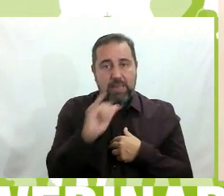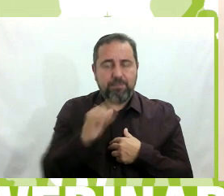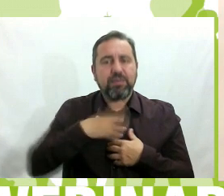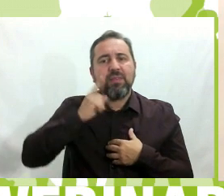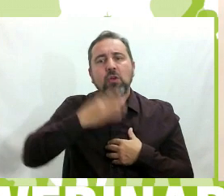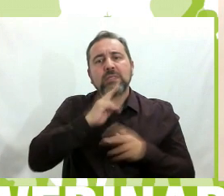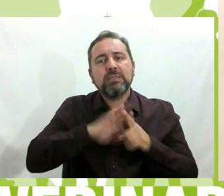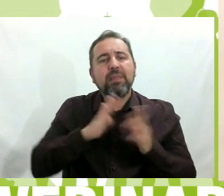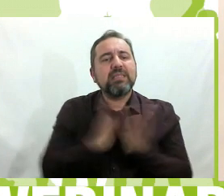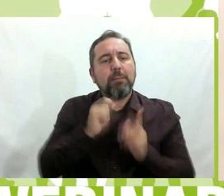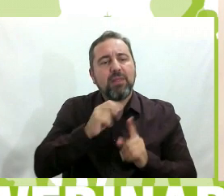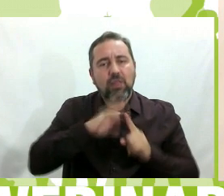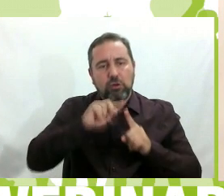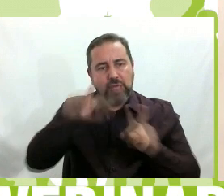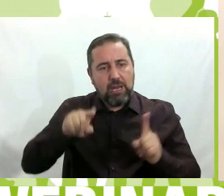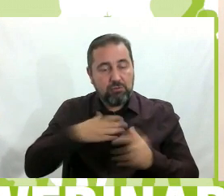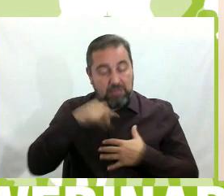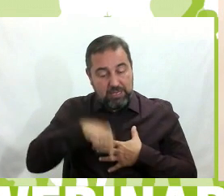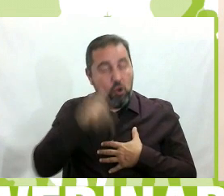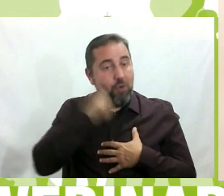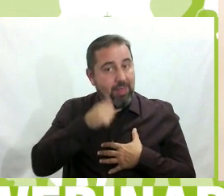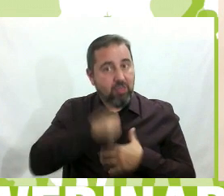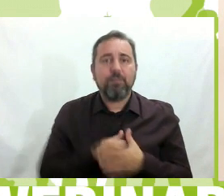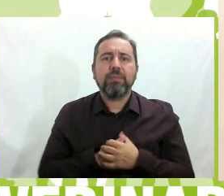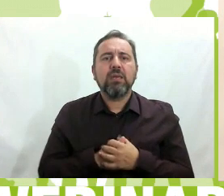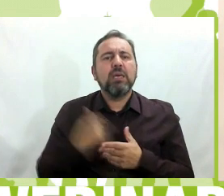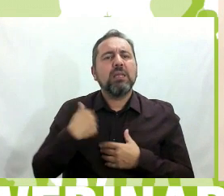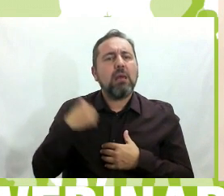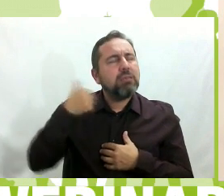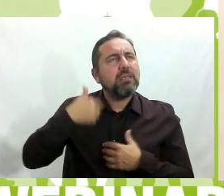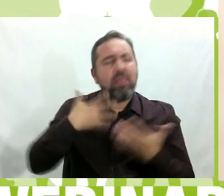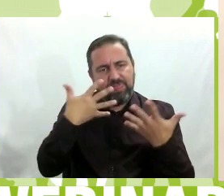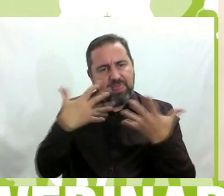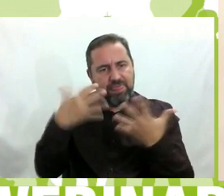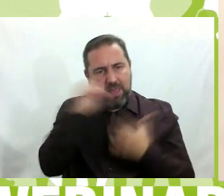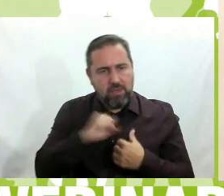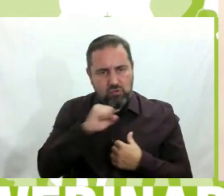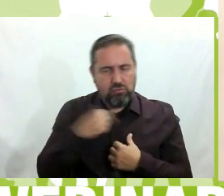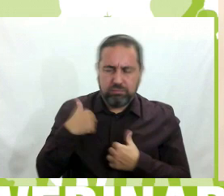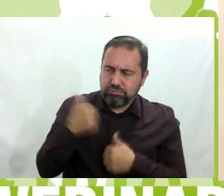Colegio San Pedro de los Arcos de aquí de Oviedo, y llevo diez años dirigiendo el centro.